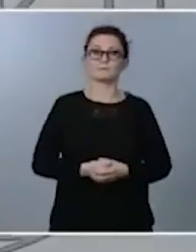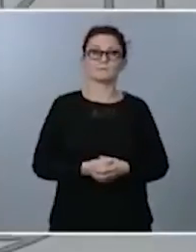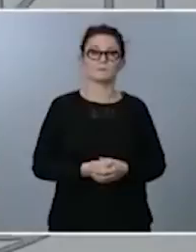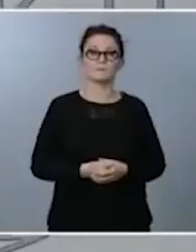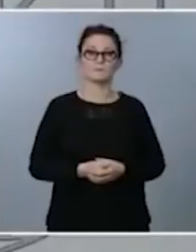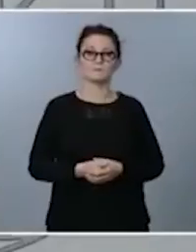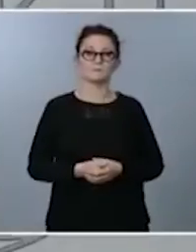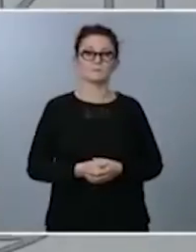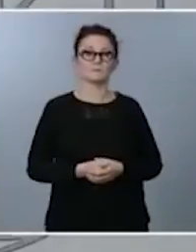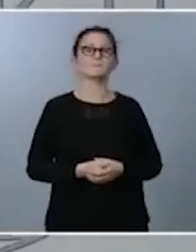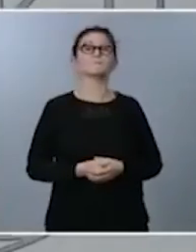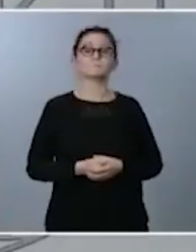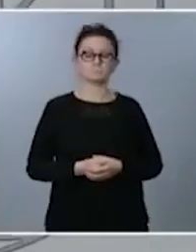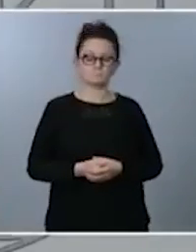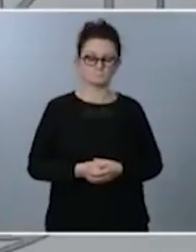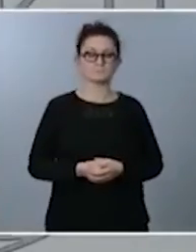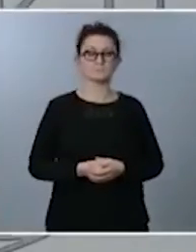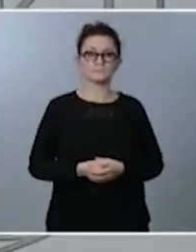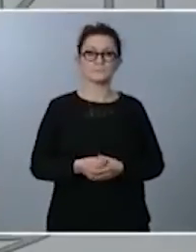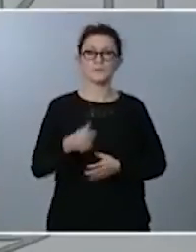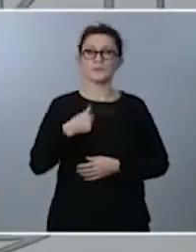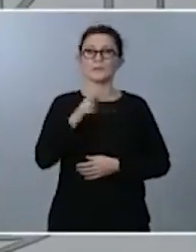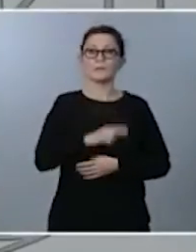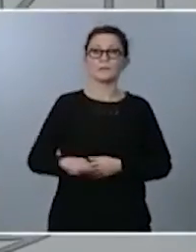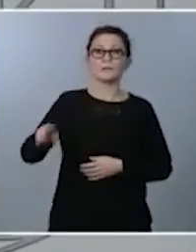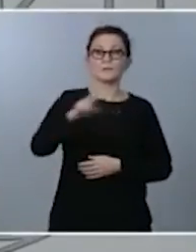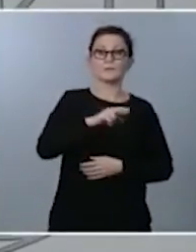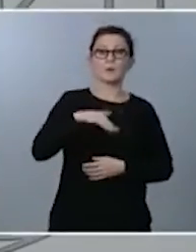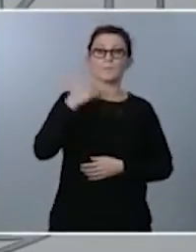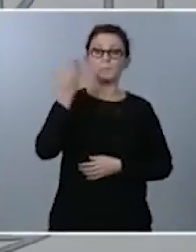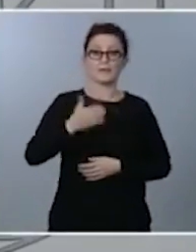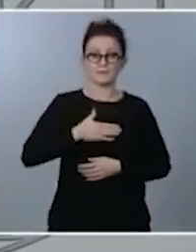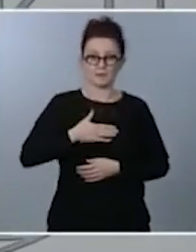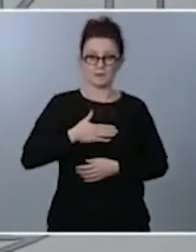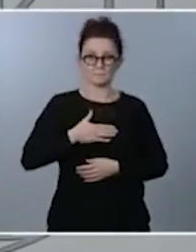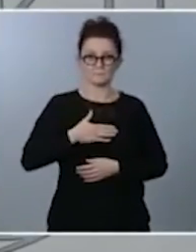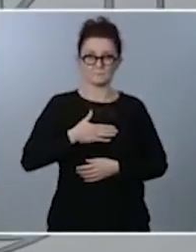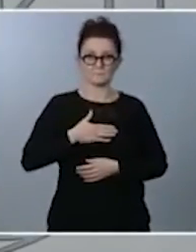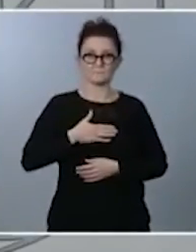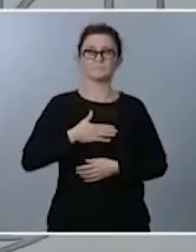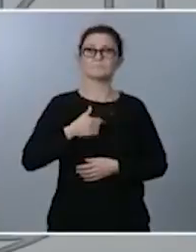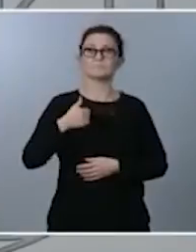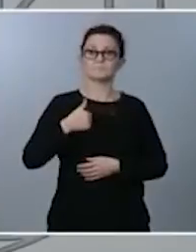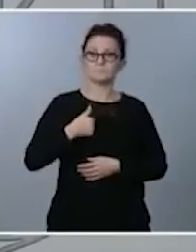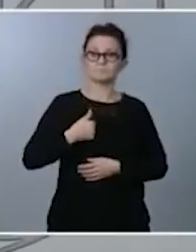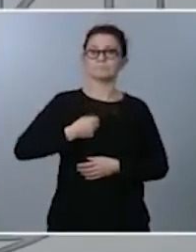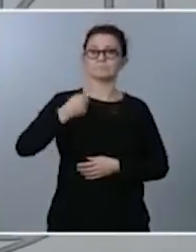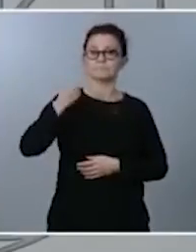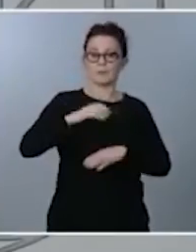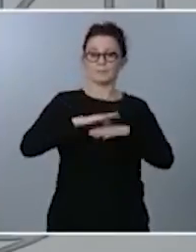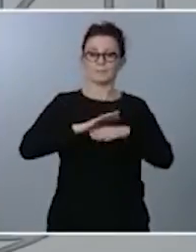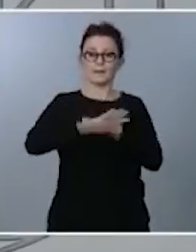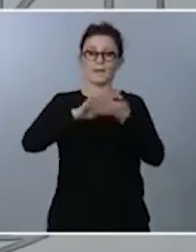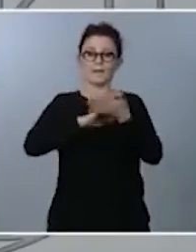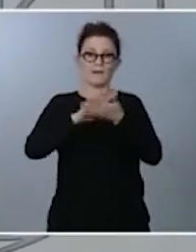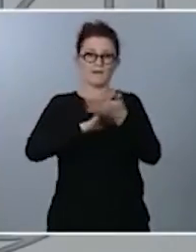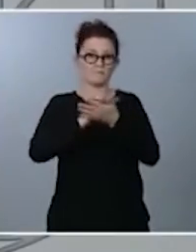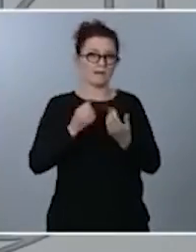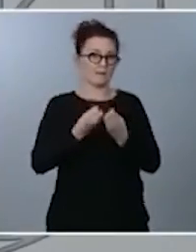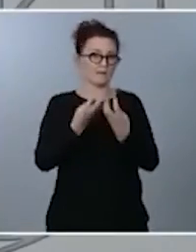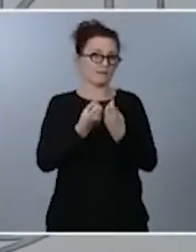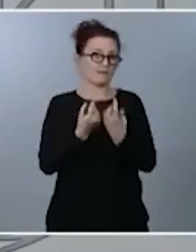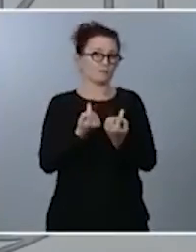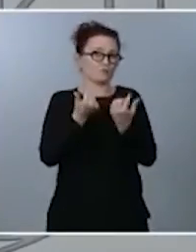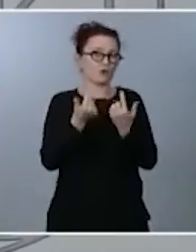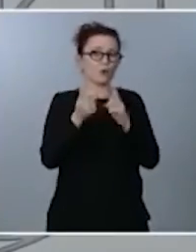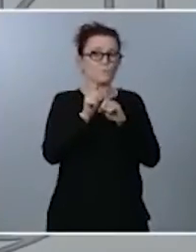gracias, Mercedes. Bueno, yo insisto en que mañana vamos a tener ocasión de profundizar en la cifra un poco más micro de las que hoy